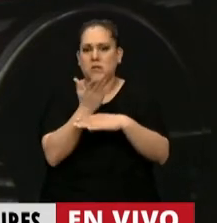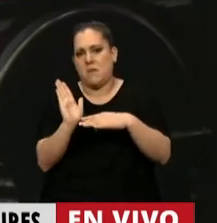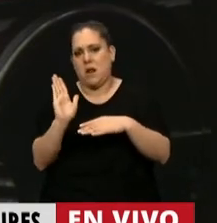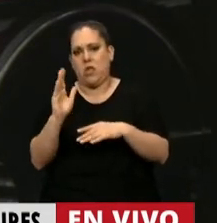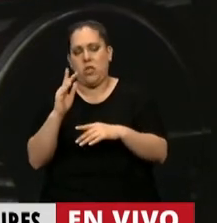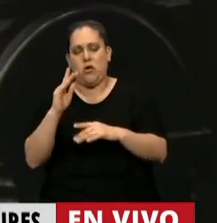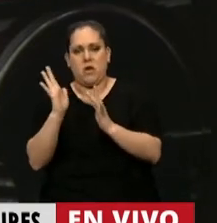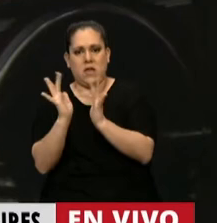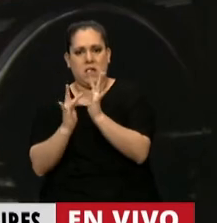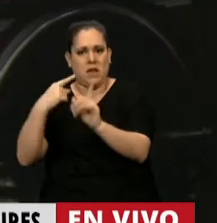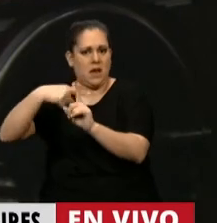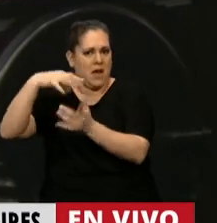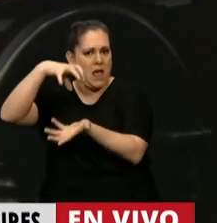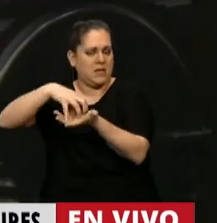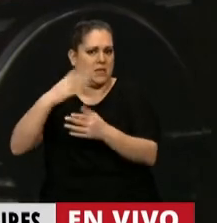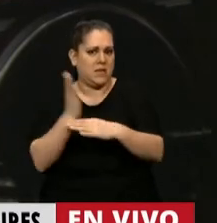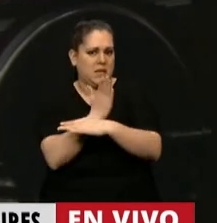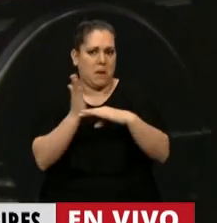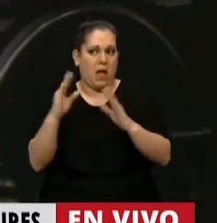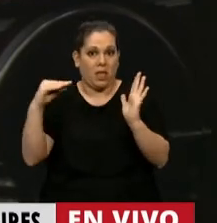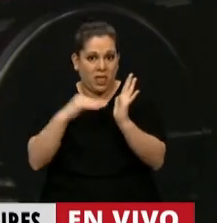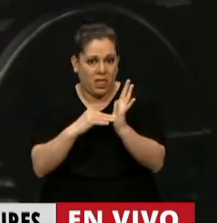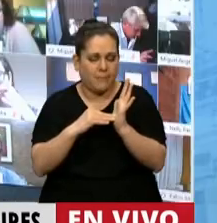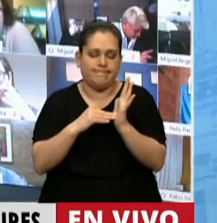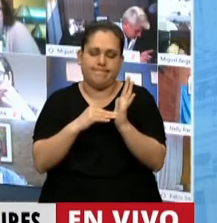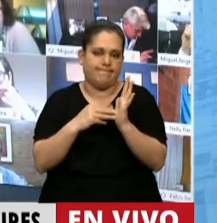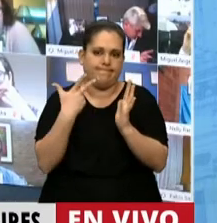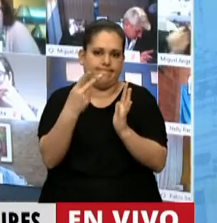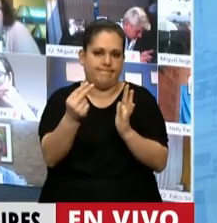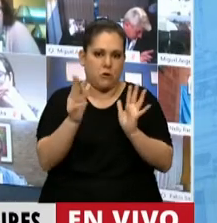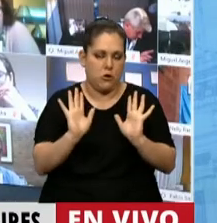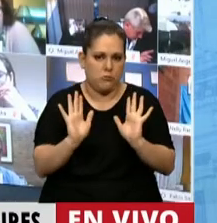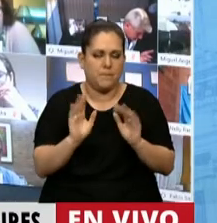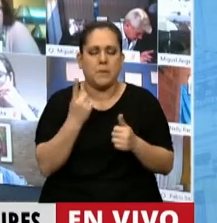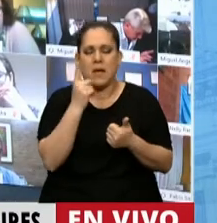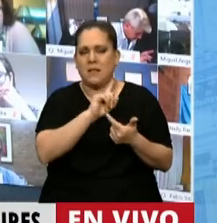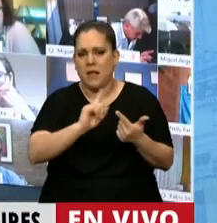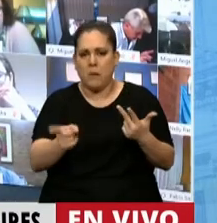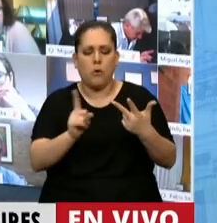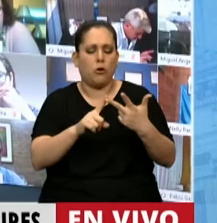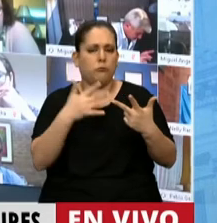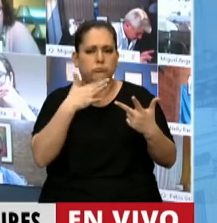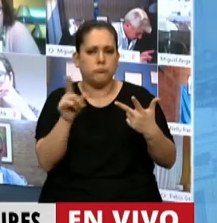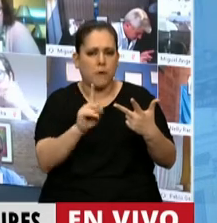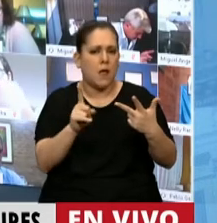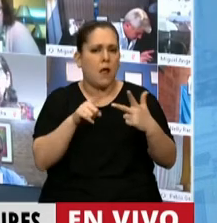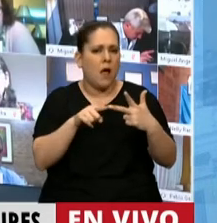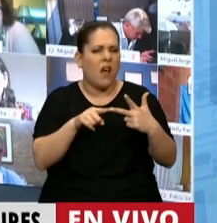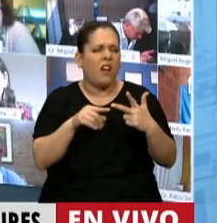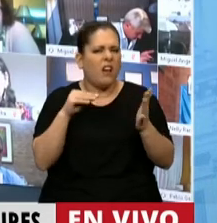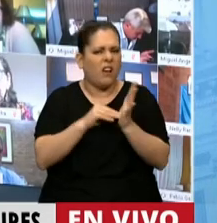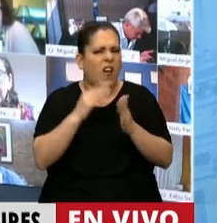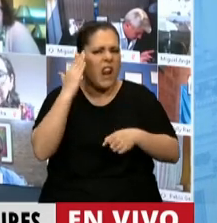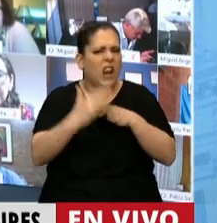entendemos que no tiene por qué estar aquí. También no vemos las razones justamente para poner límites al